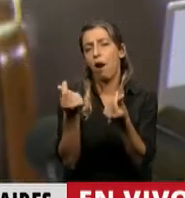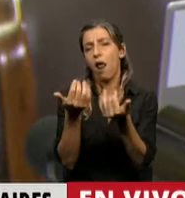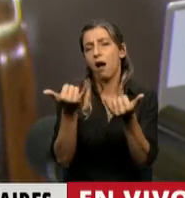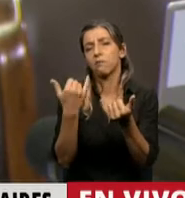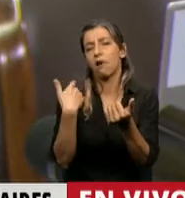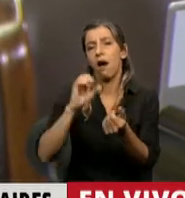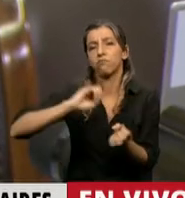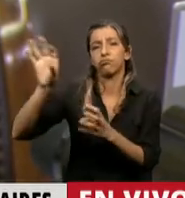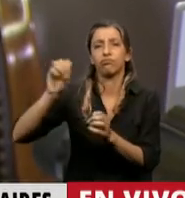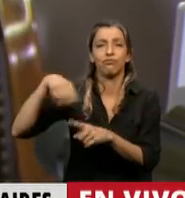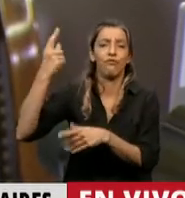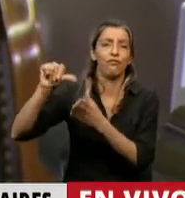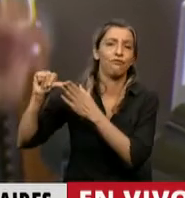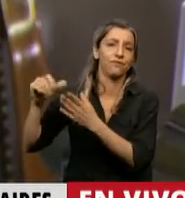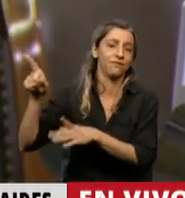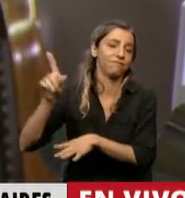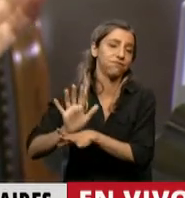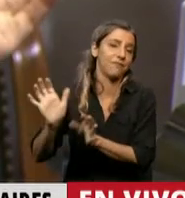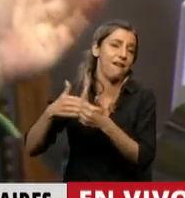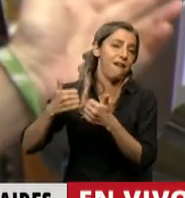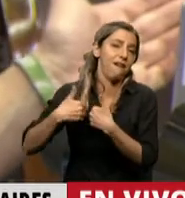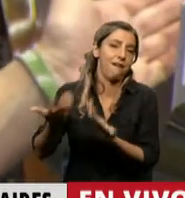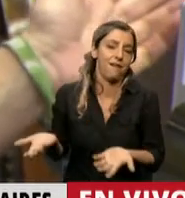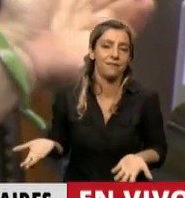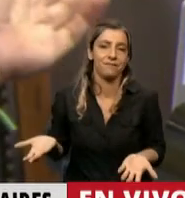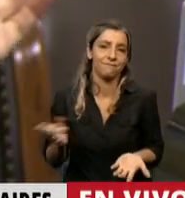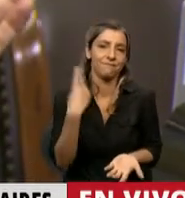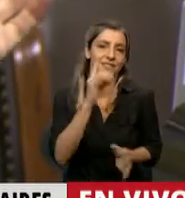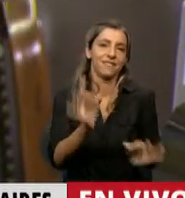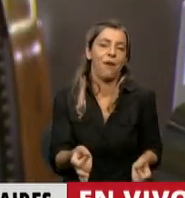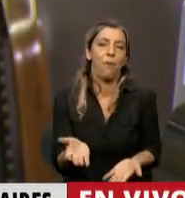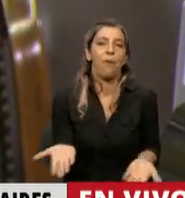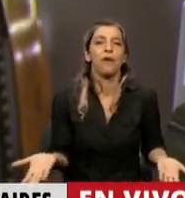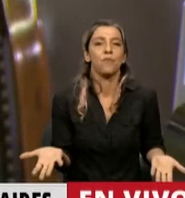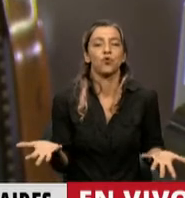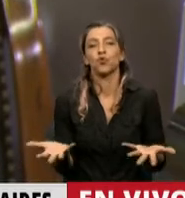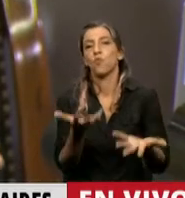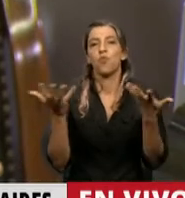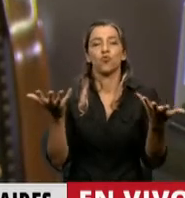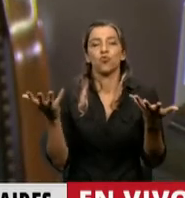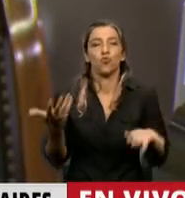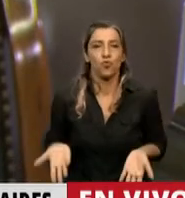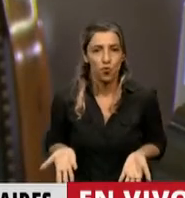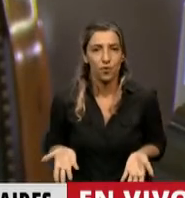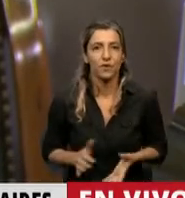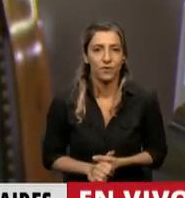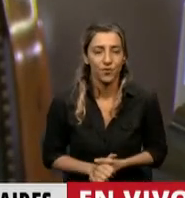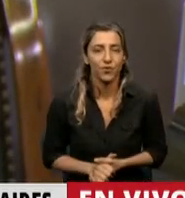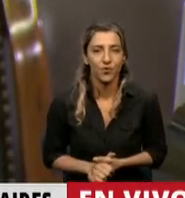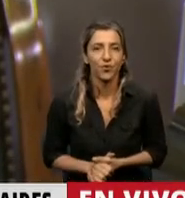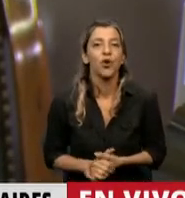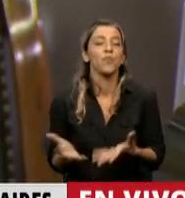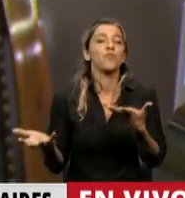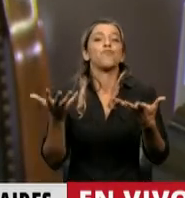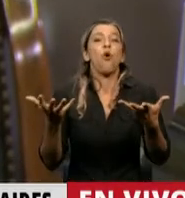capitales a las guaridas paradisíacas de las offshore y compañía no deben recibir asistencia